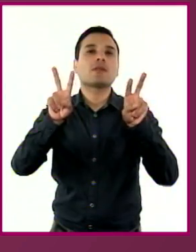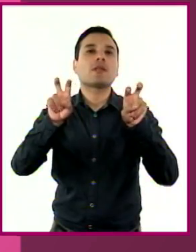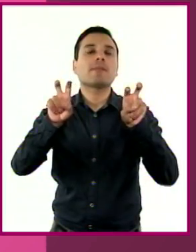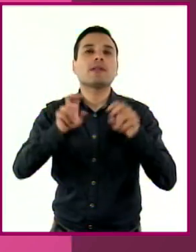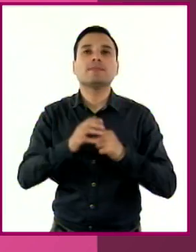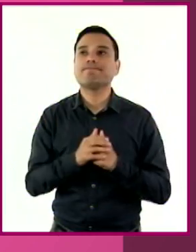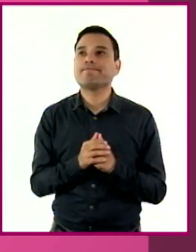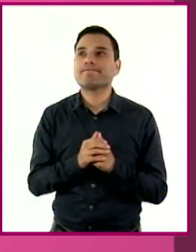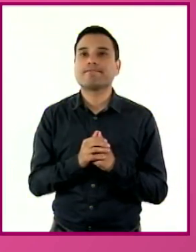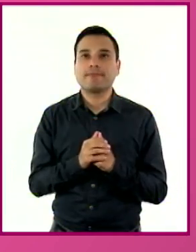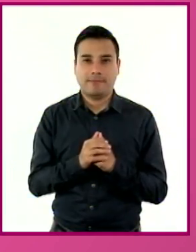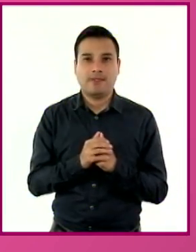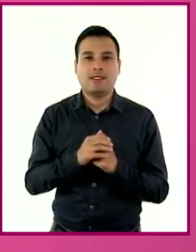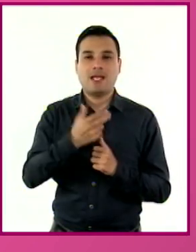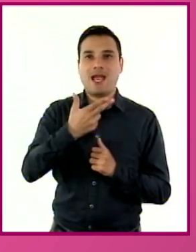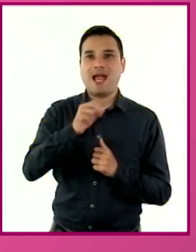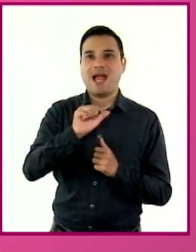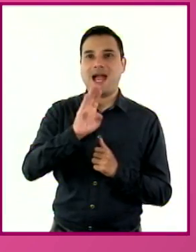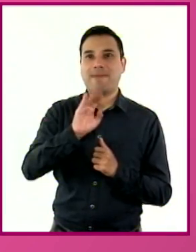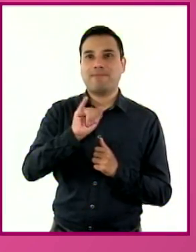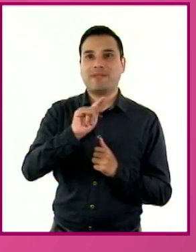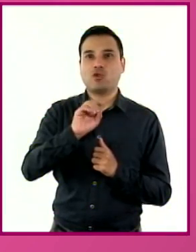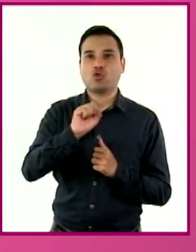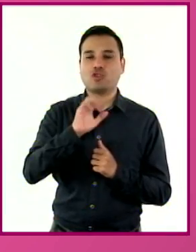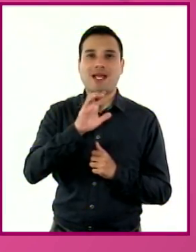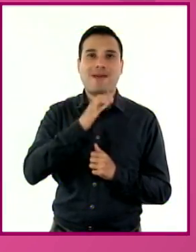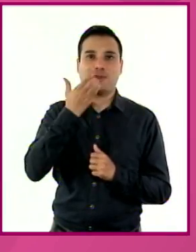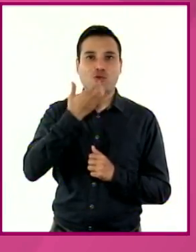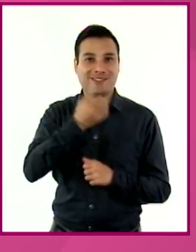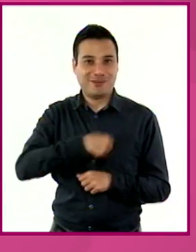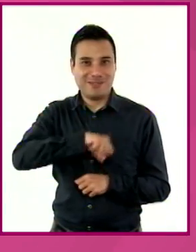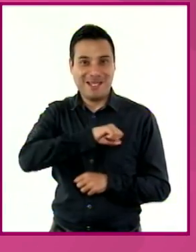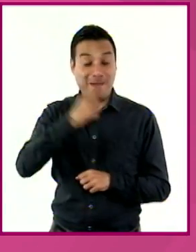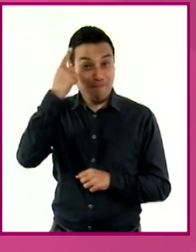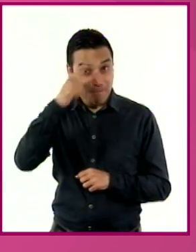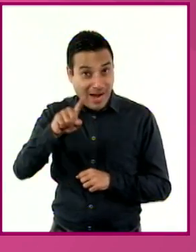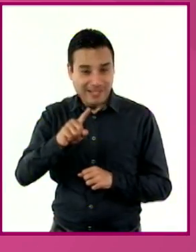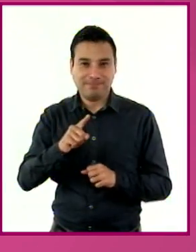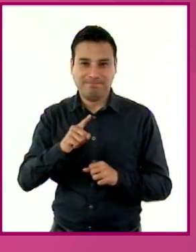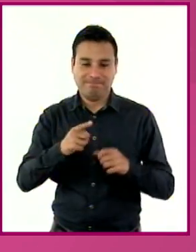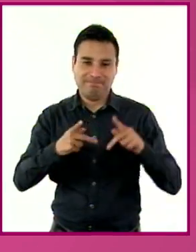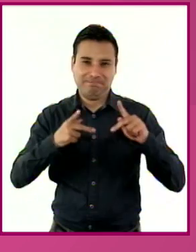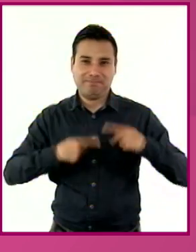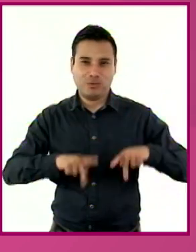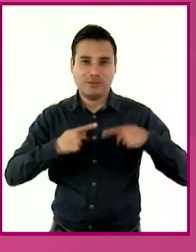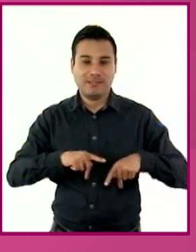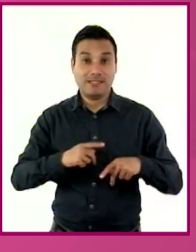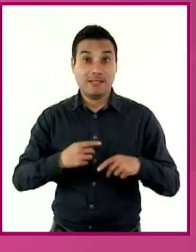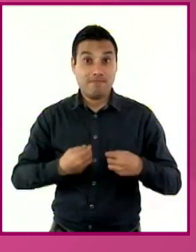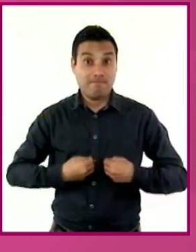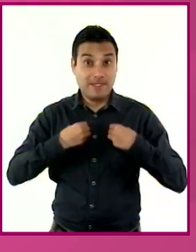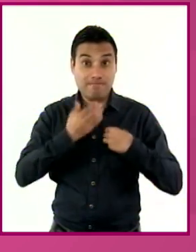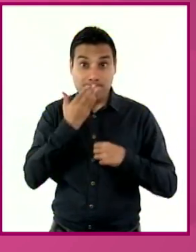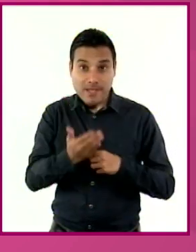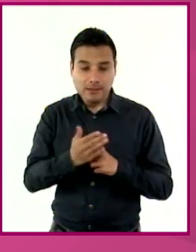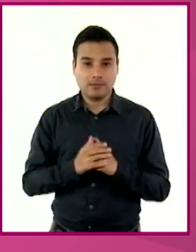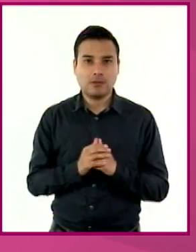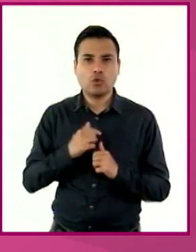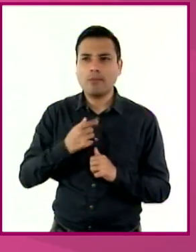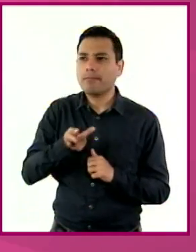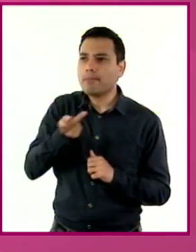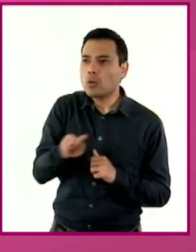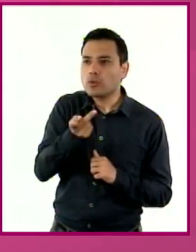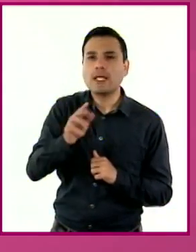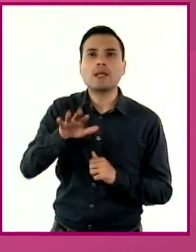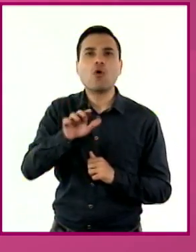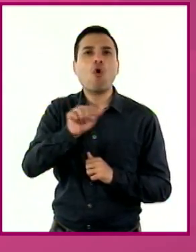a hábitos saludables para promover el bienestar en los seres vivos, podemos indagar qué comen en otras entidades